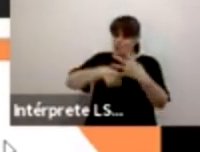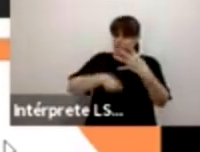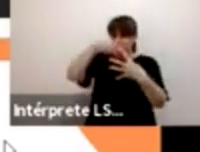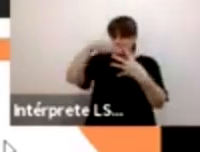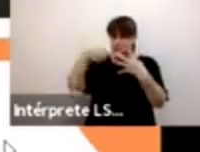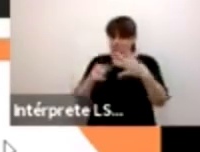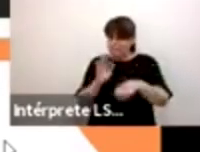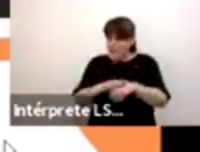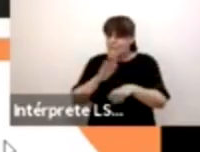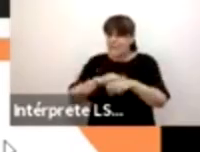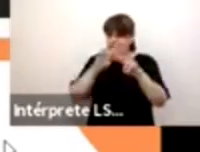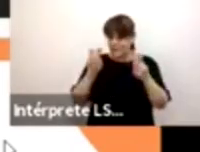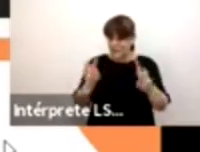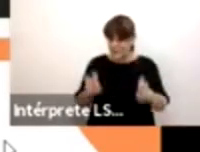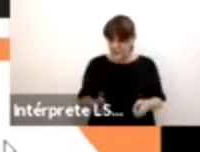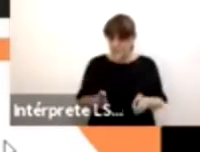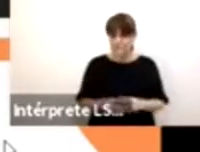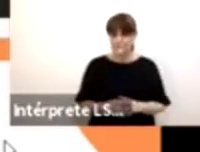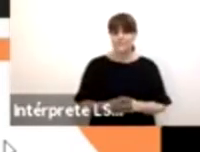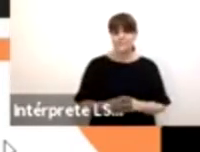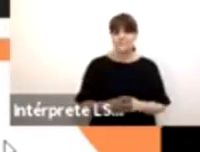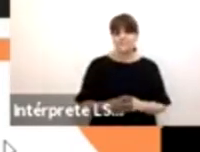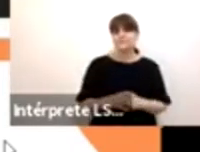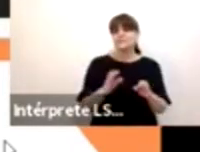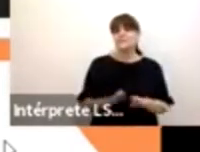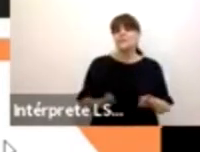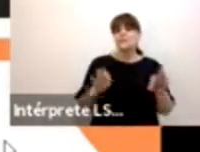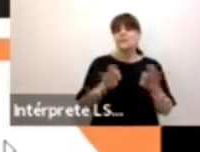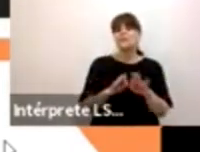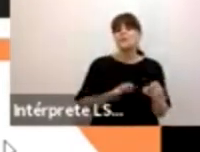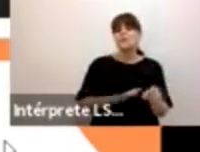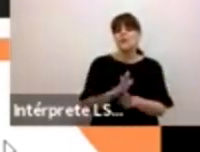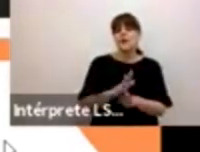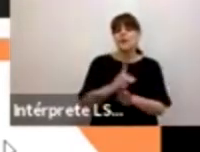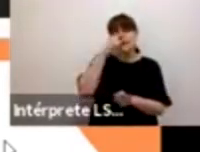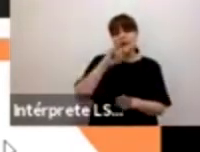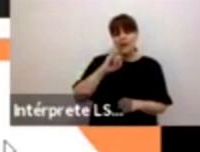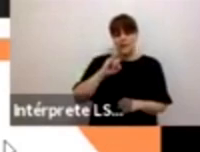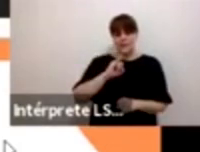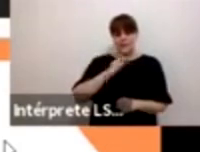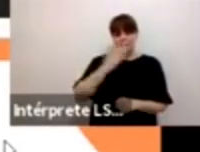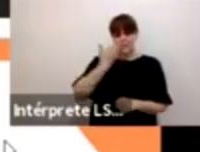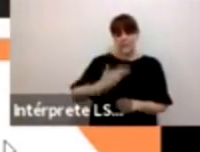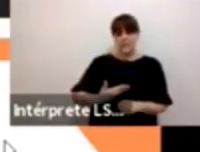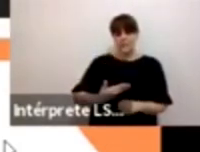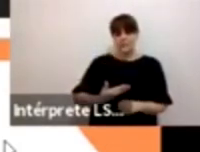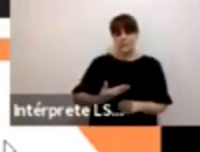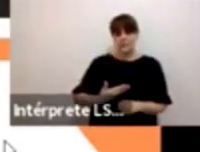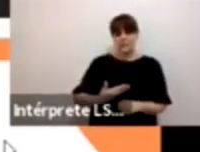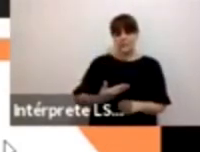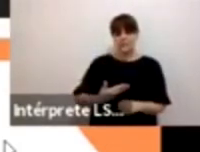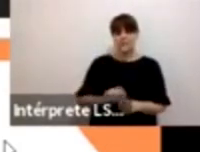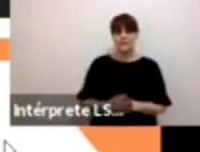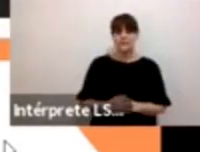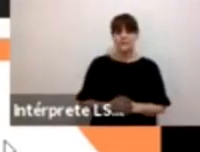relación, sobre todo de construcción de identidad binaria. Siguiente, por favor.